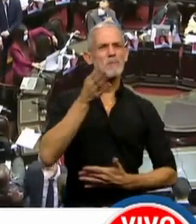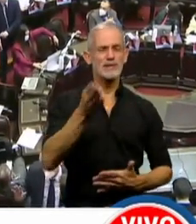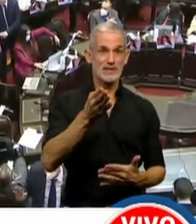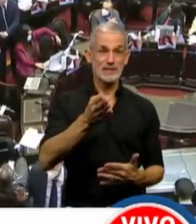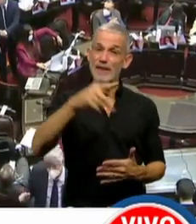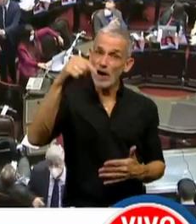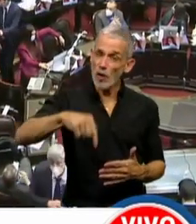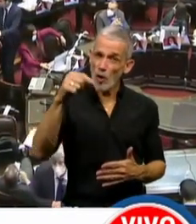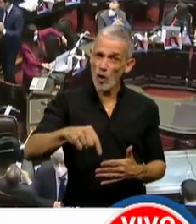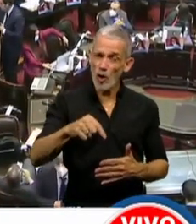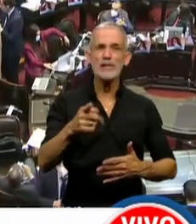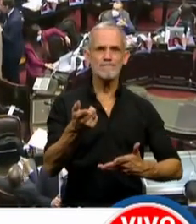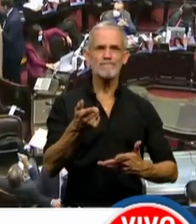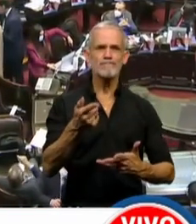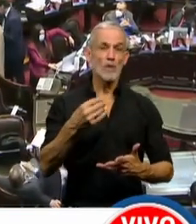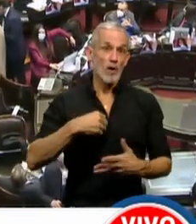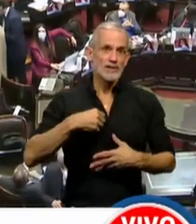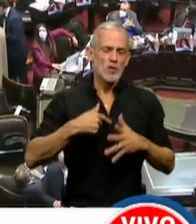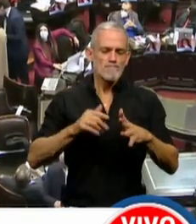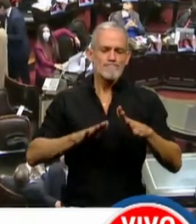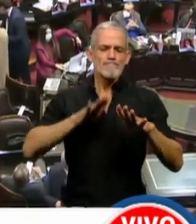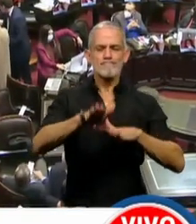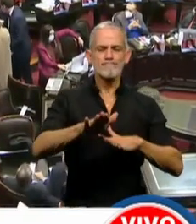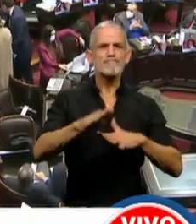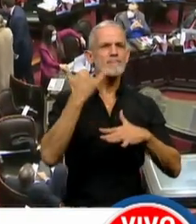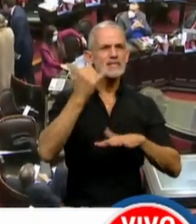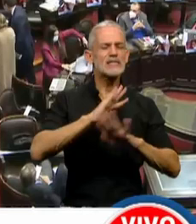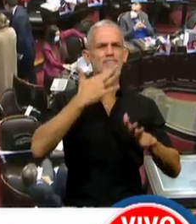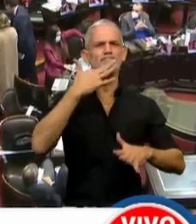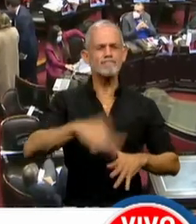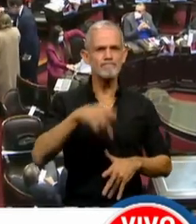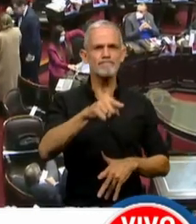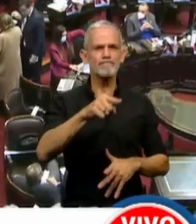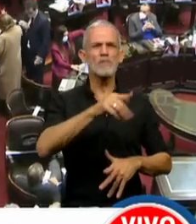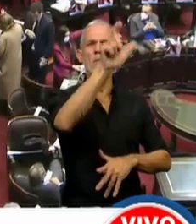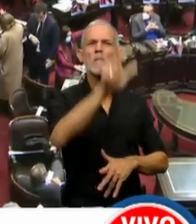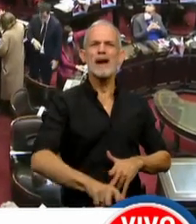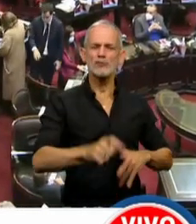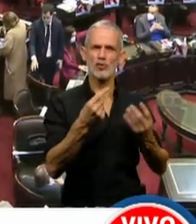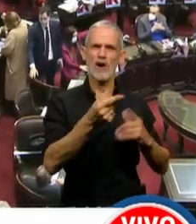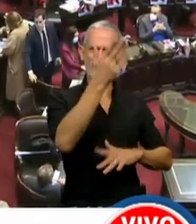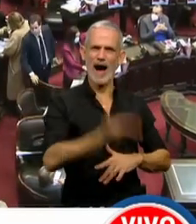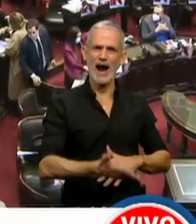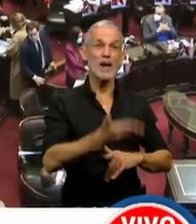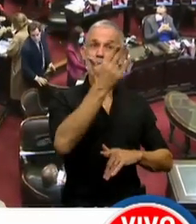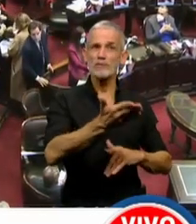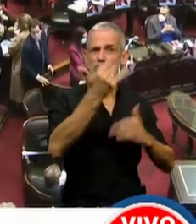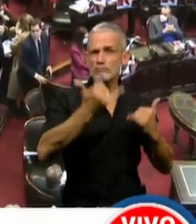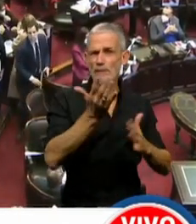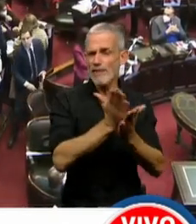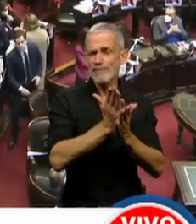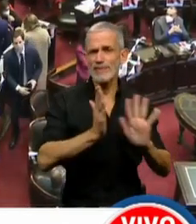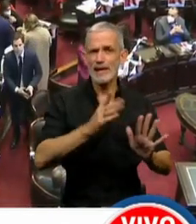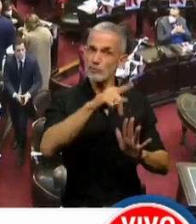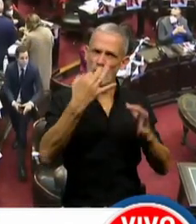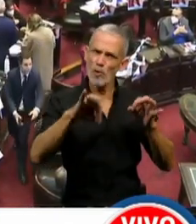siento, damos un paso más en la consideración de ellas como personas, sujetos de derechos y